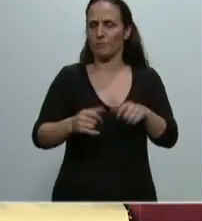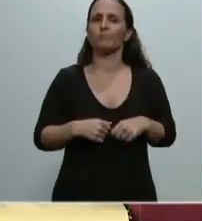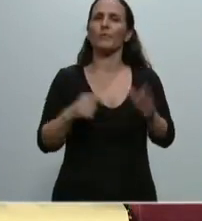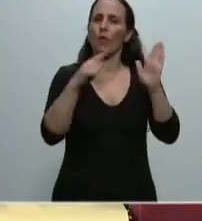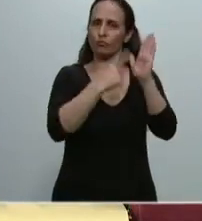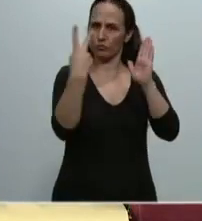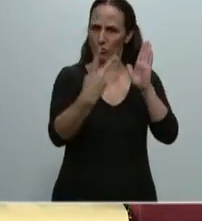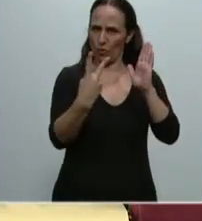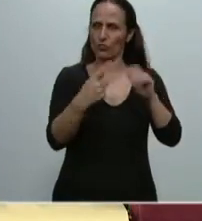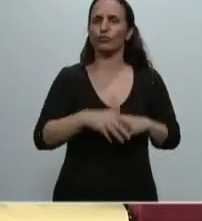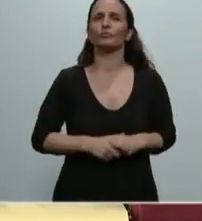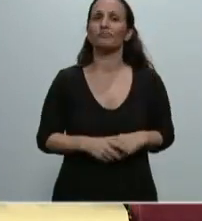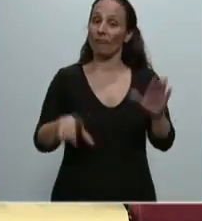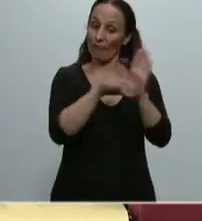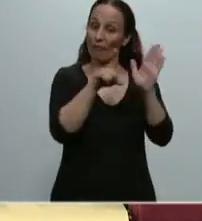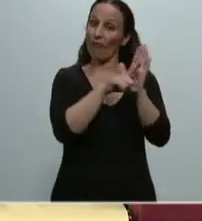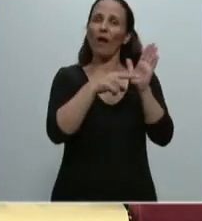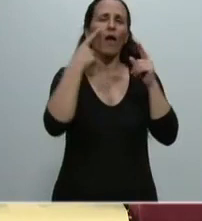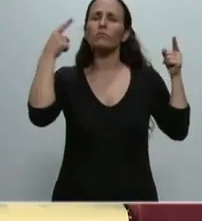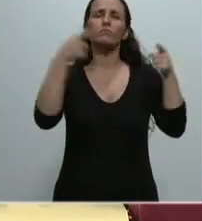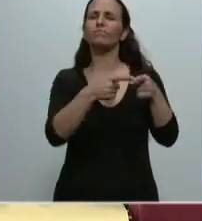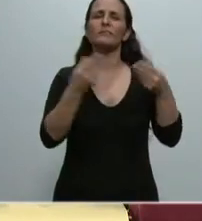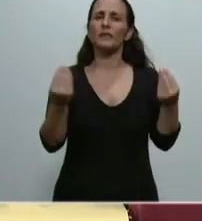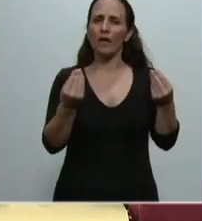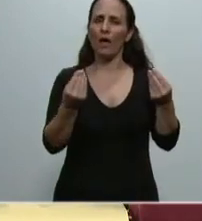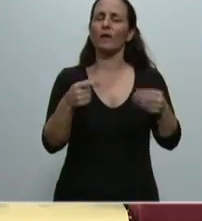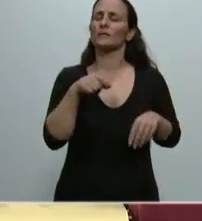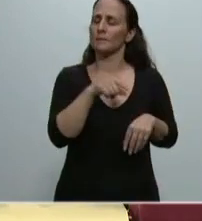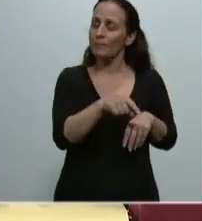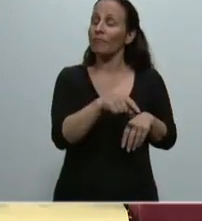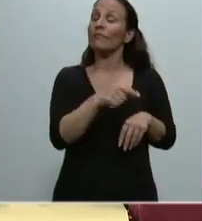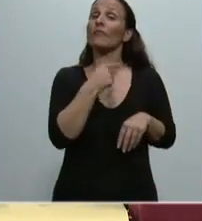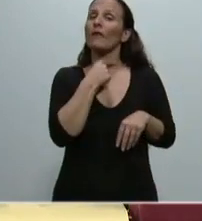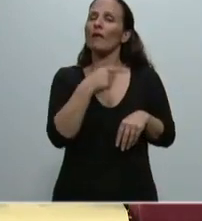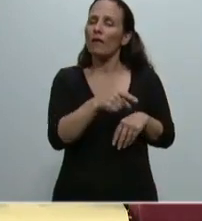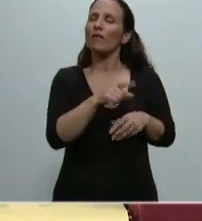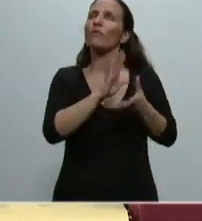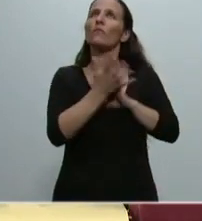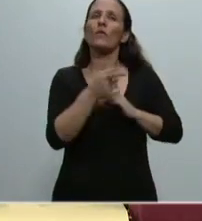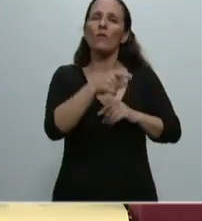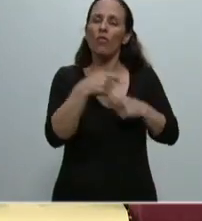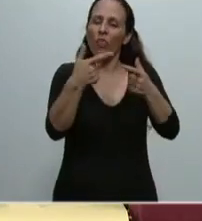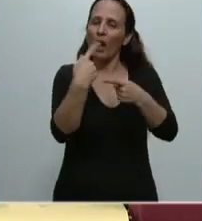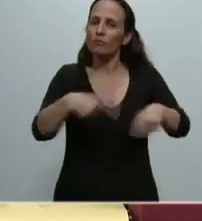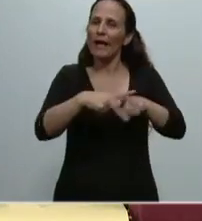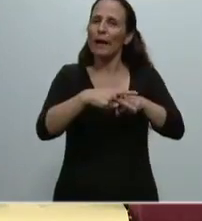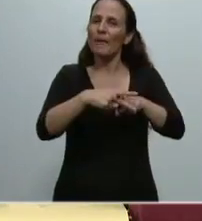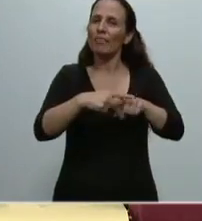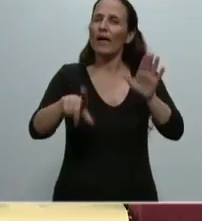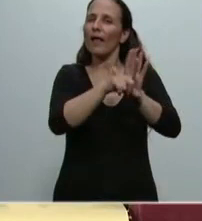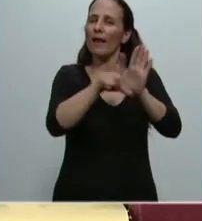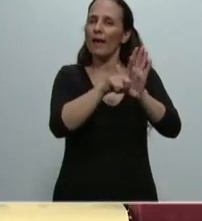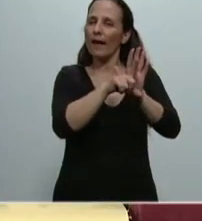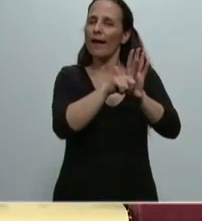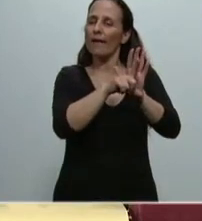2. La presente ley tiene por objeto implementar instrumentos legales que